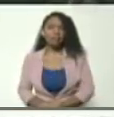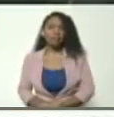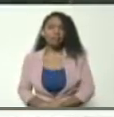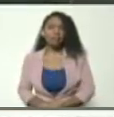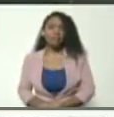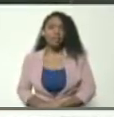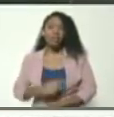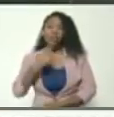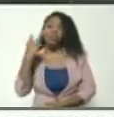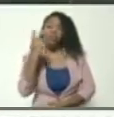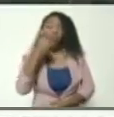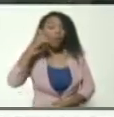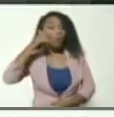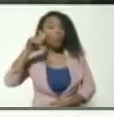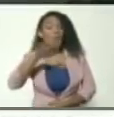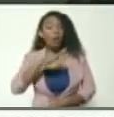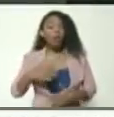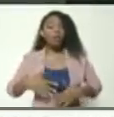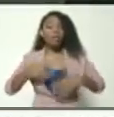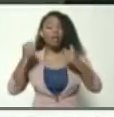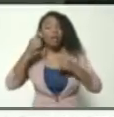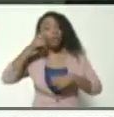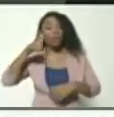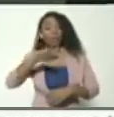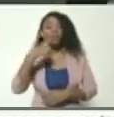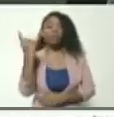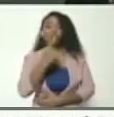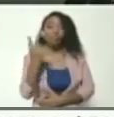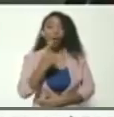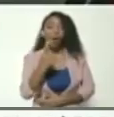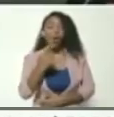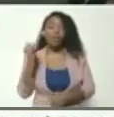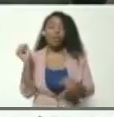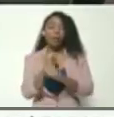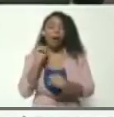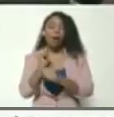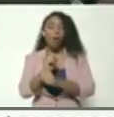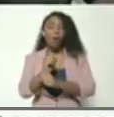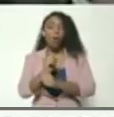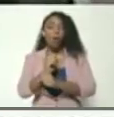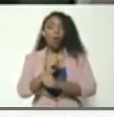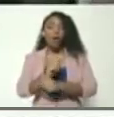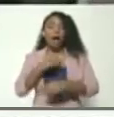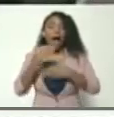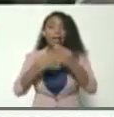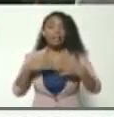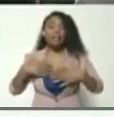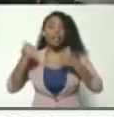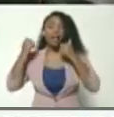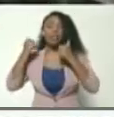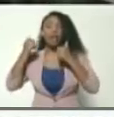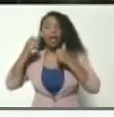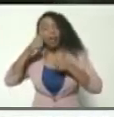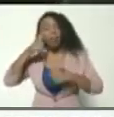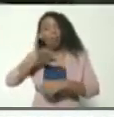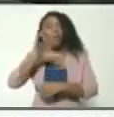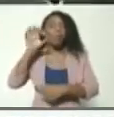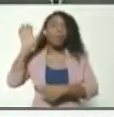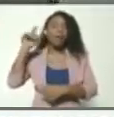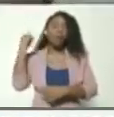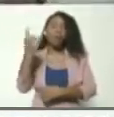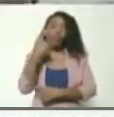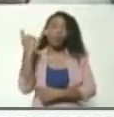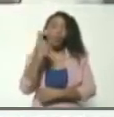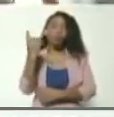Solo el pueblo salva al pueblo. Solo la clase obrera salva a la clase obrera y al país. Solo.